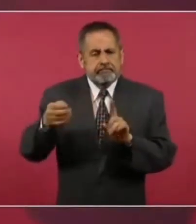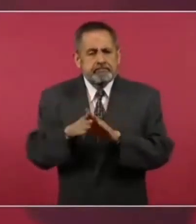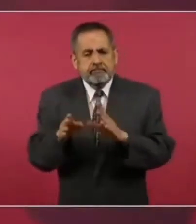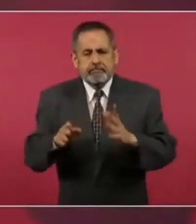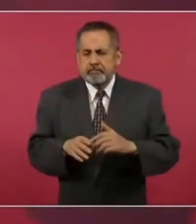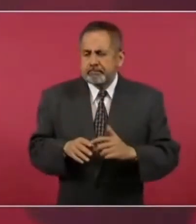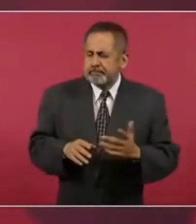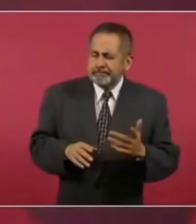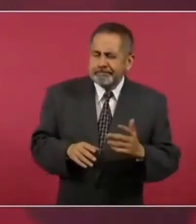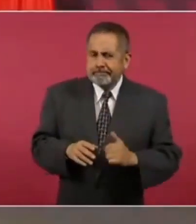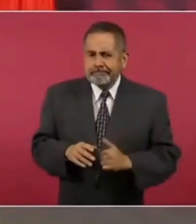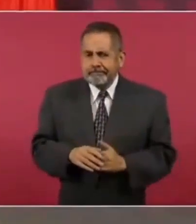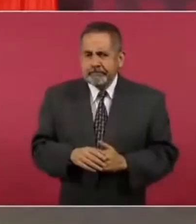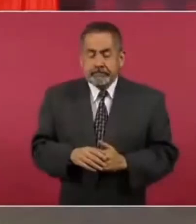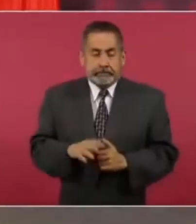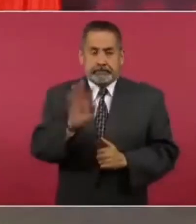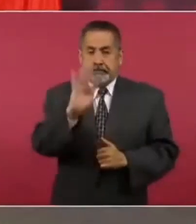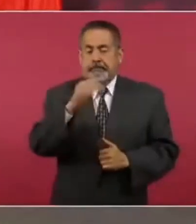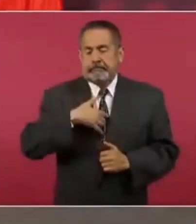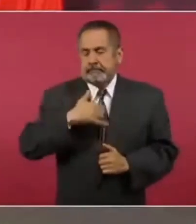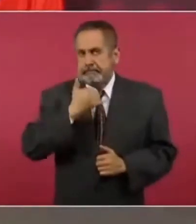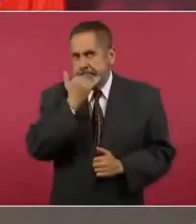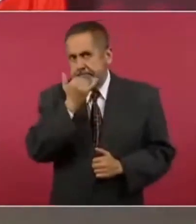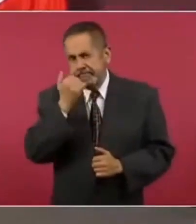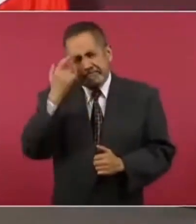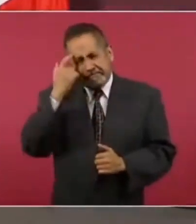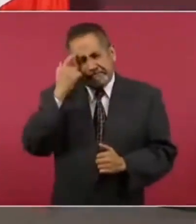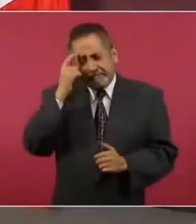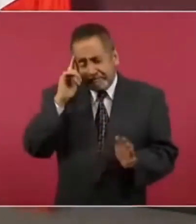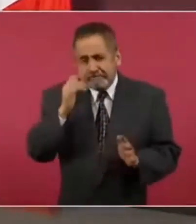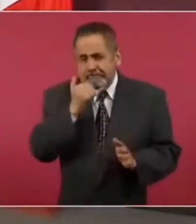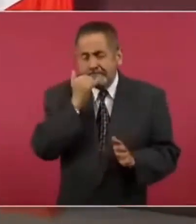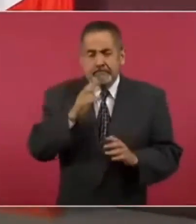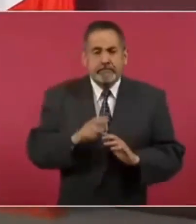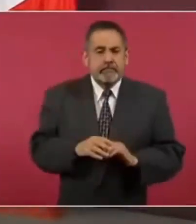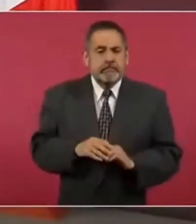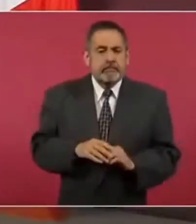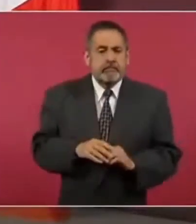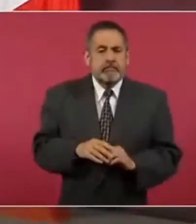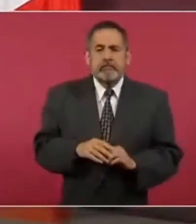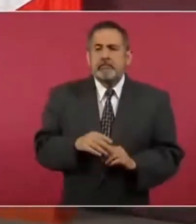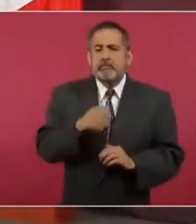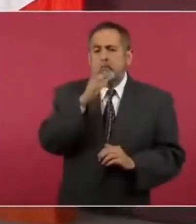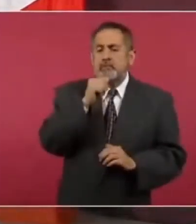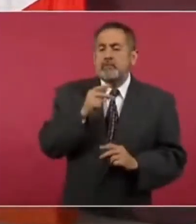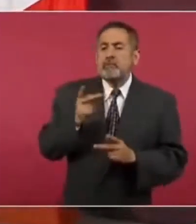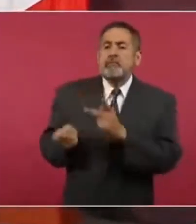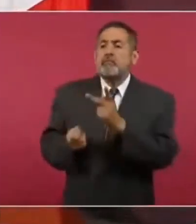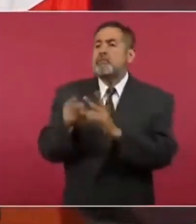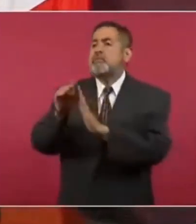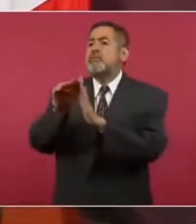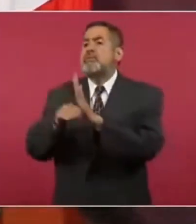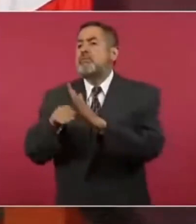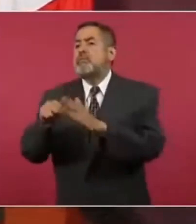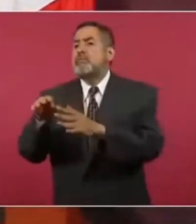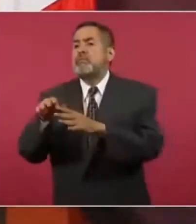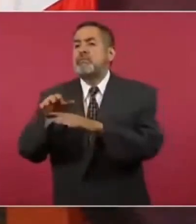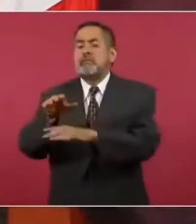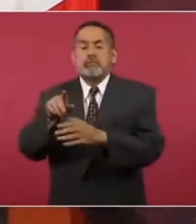al parecer, puedo estar equivocado, no se pueden llevar a cabo consultas cuando